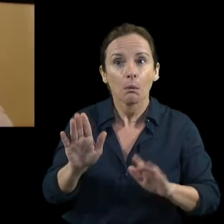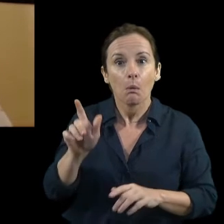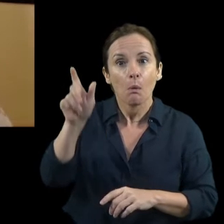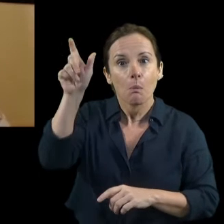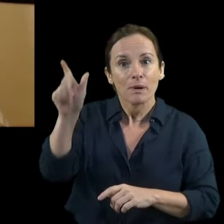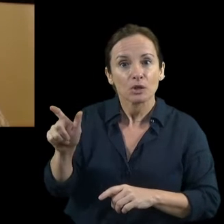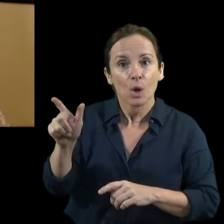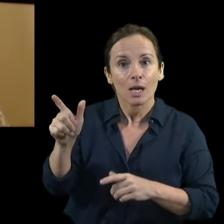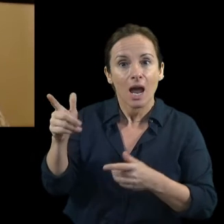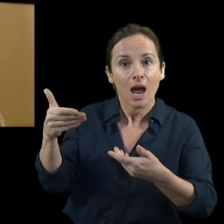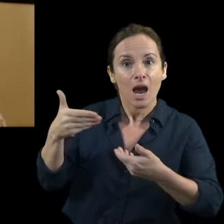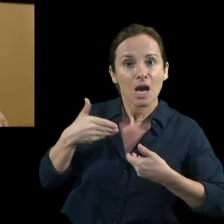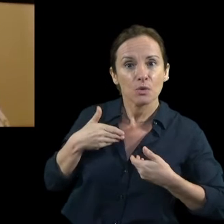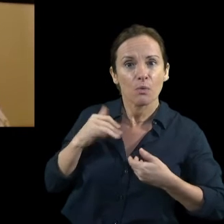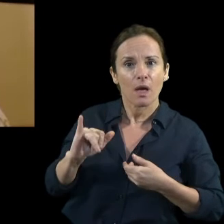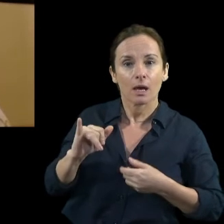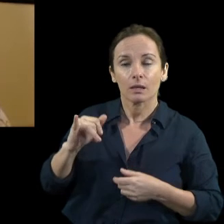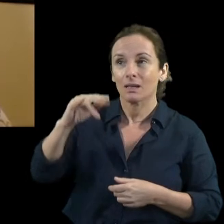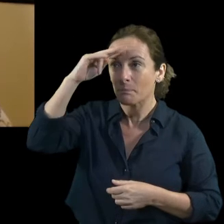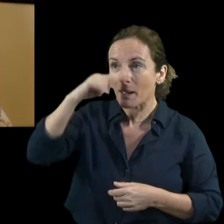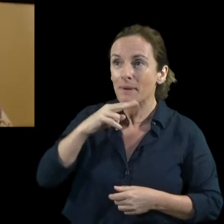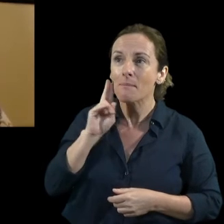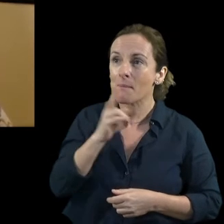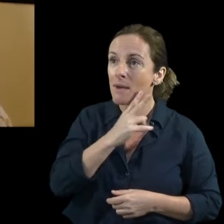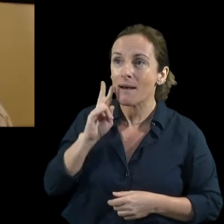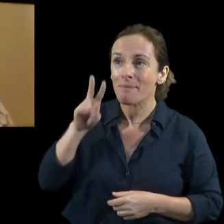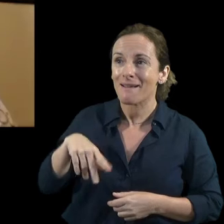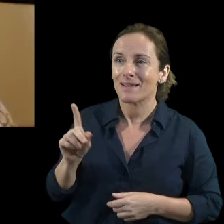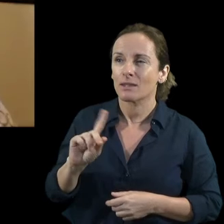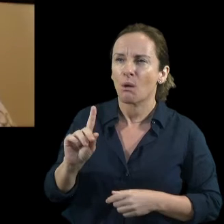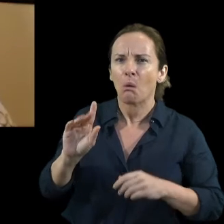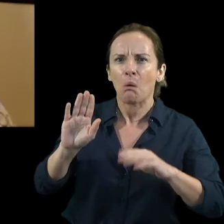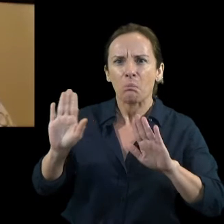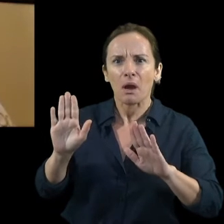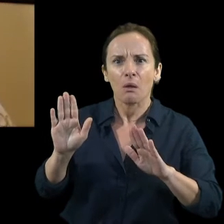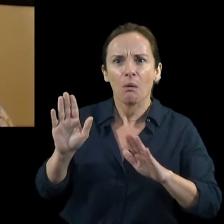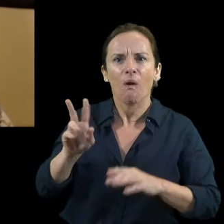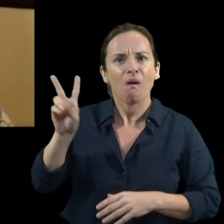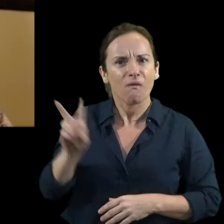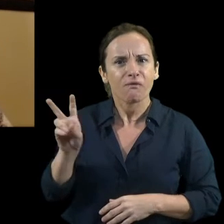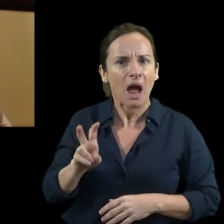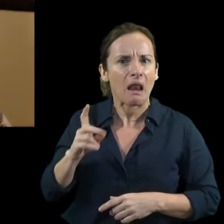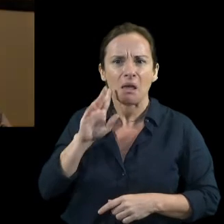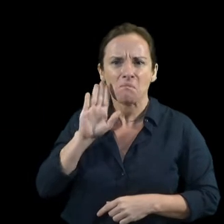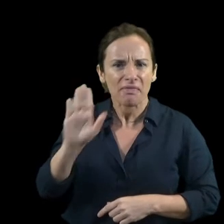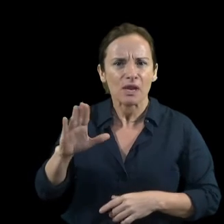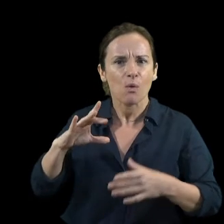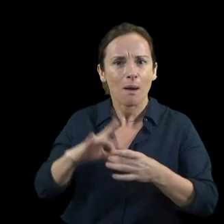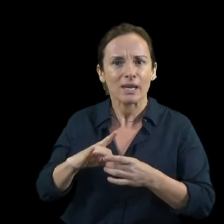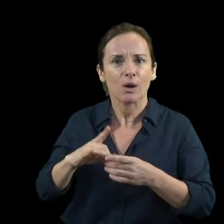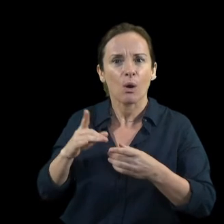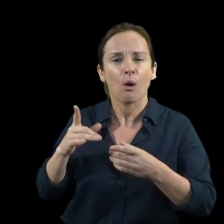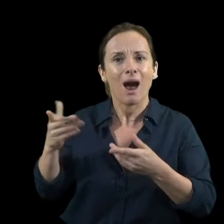un vecino, lo que es, una persona que quiere de verdad darte la mano, creo que puedes salir adelante con todo y con más.